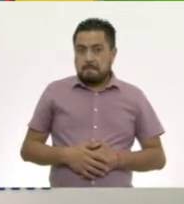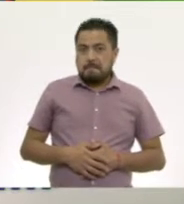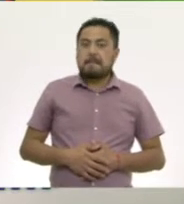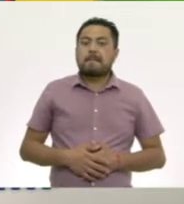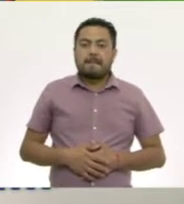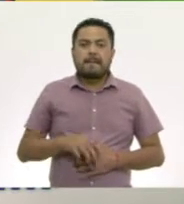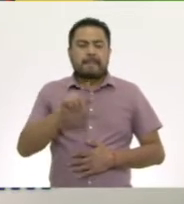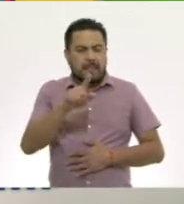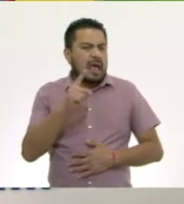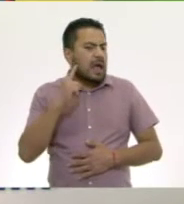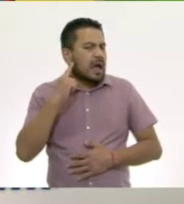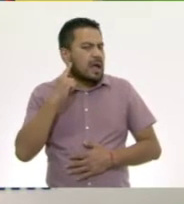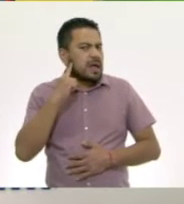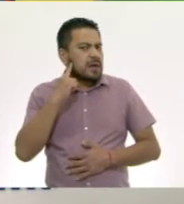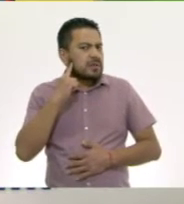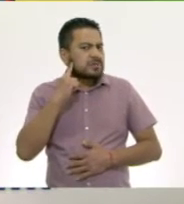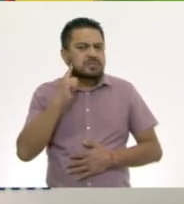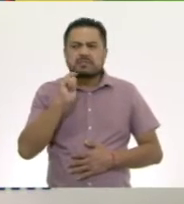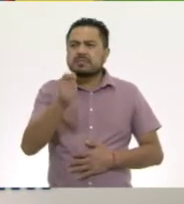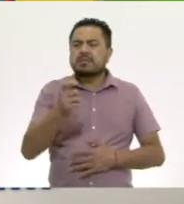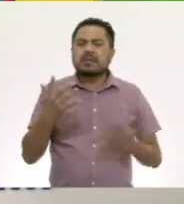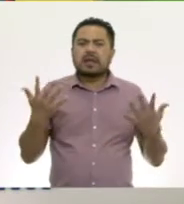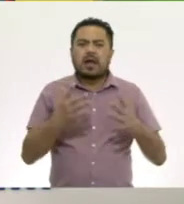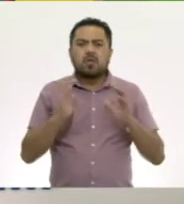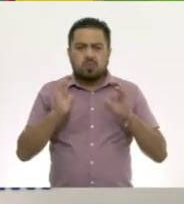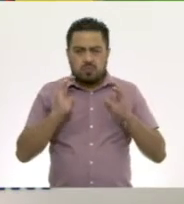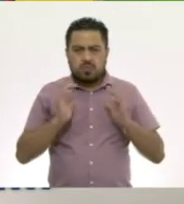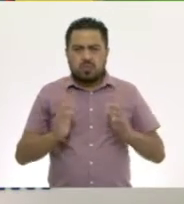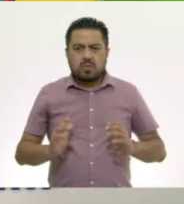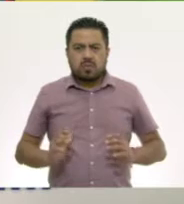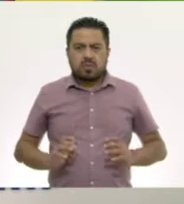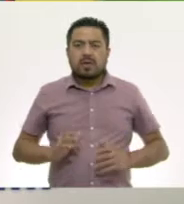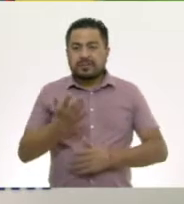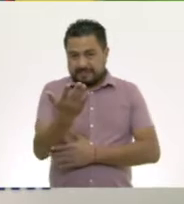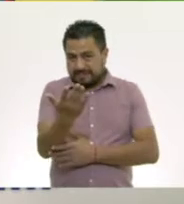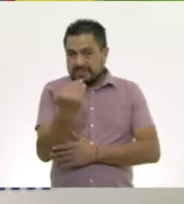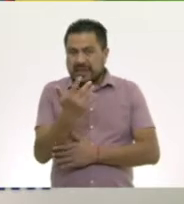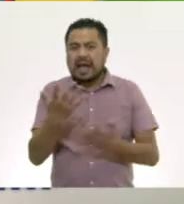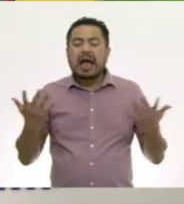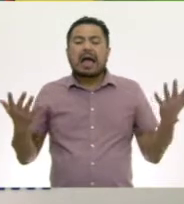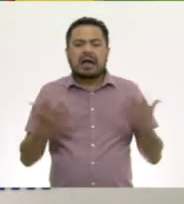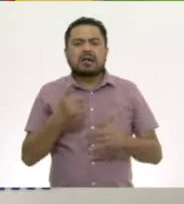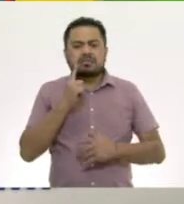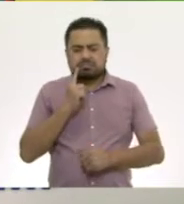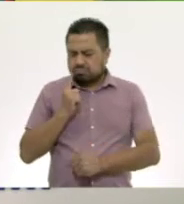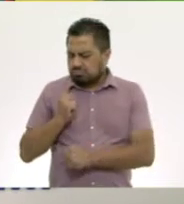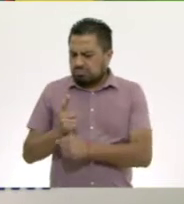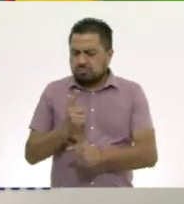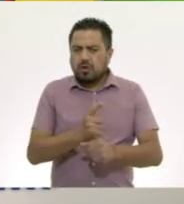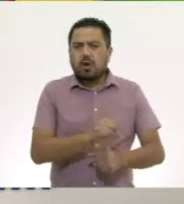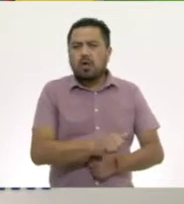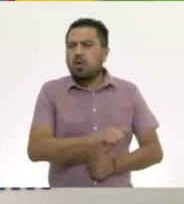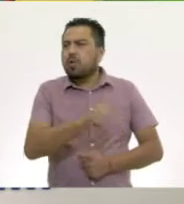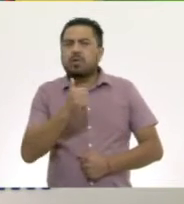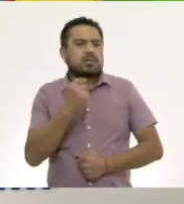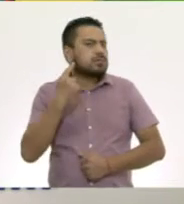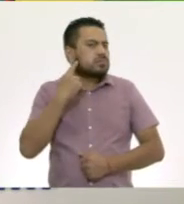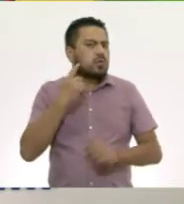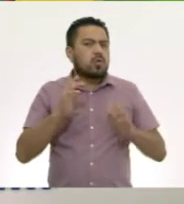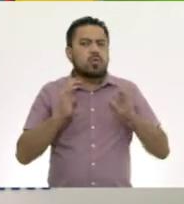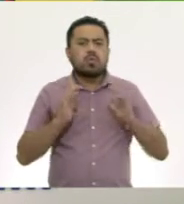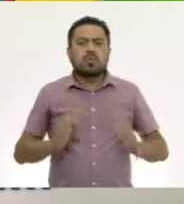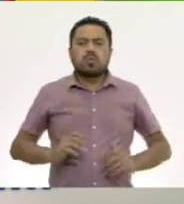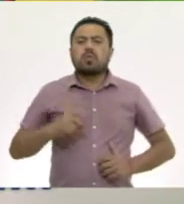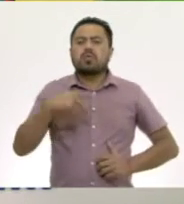¿Has escuchado los sonidos que hace tu cuerpo? Te invito a hacerlo y a identificar qué otros sonidos produce tu